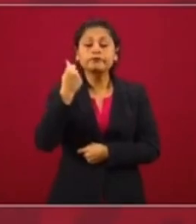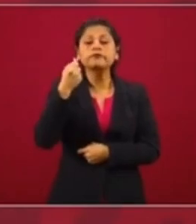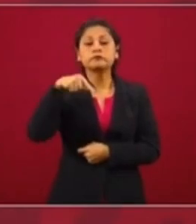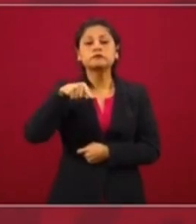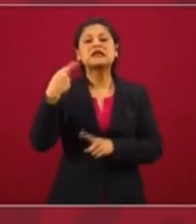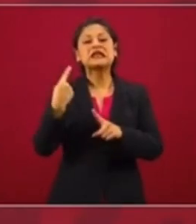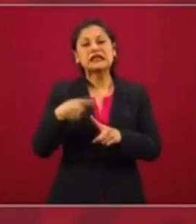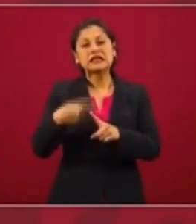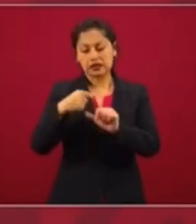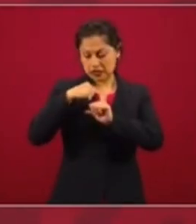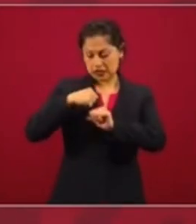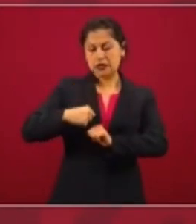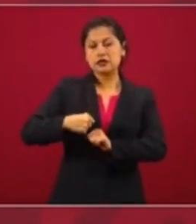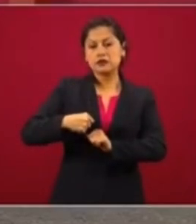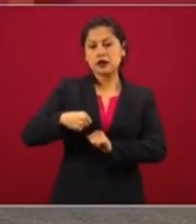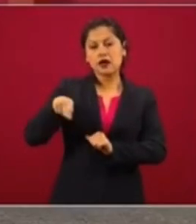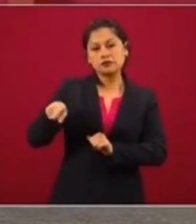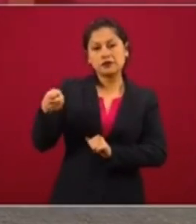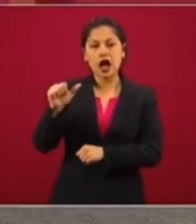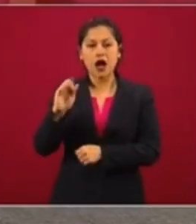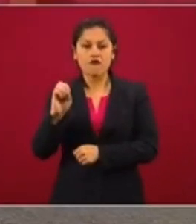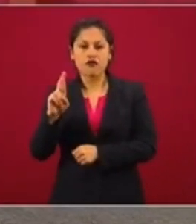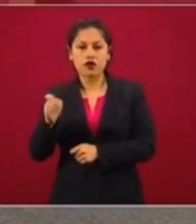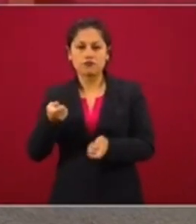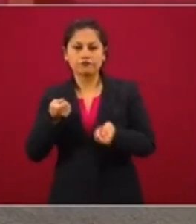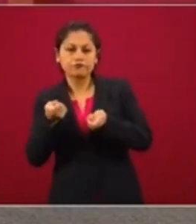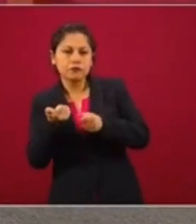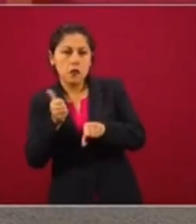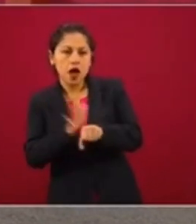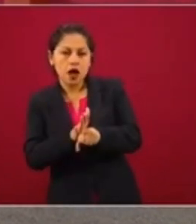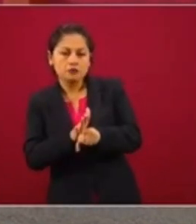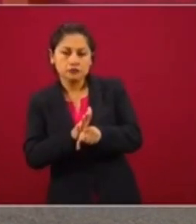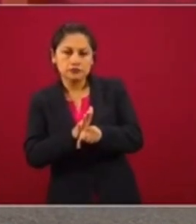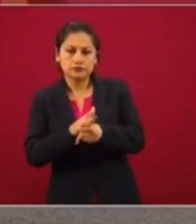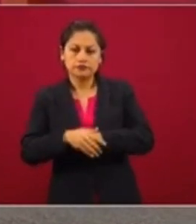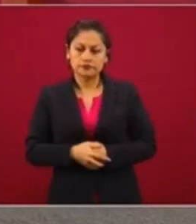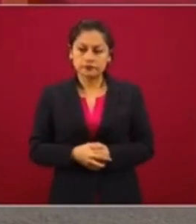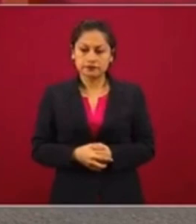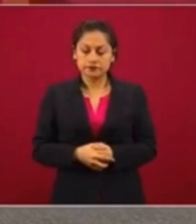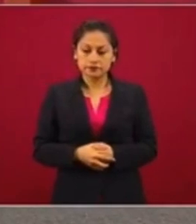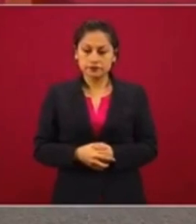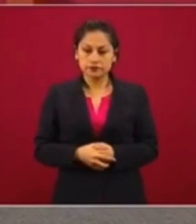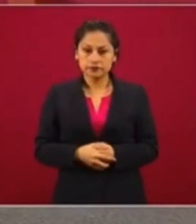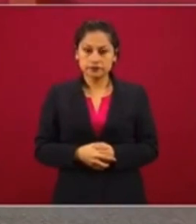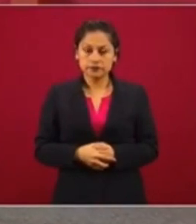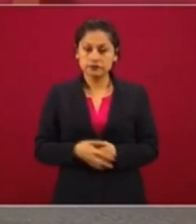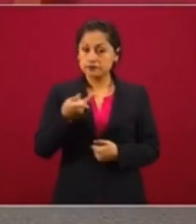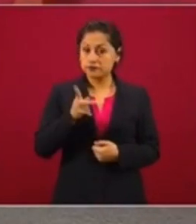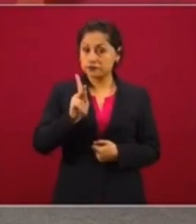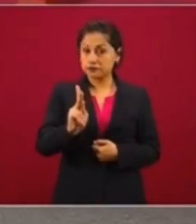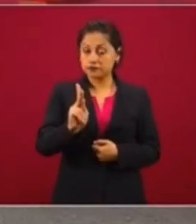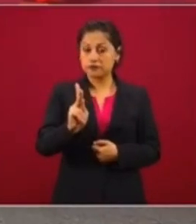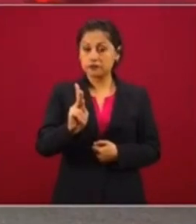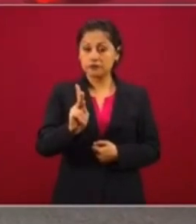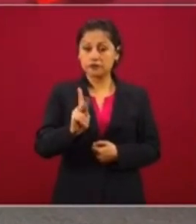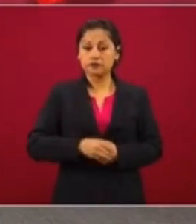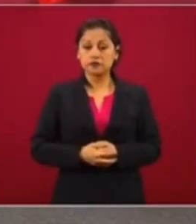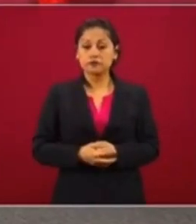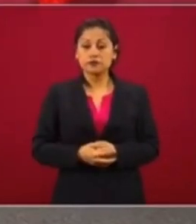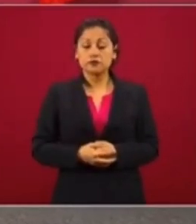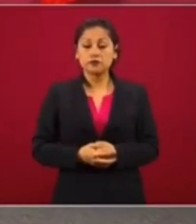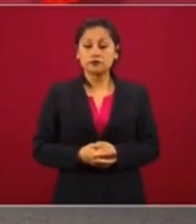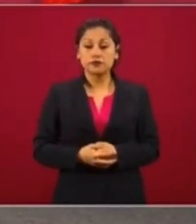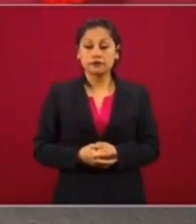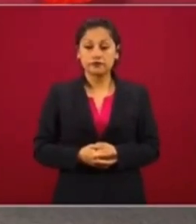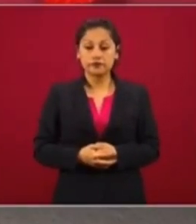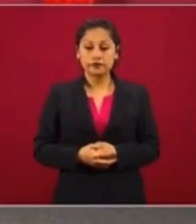administradas por estas Afores que se fueron creando. Resulta que no se